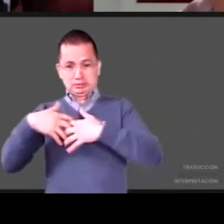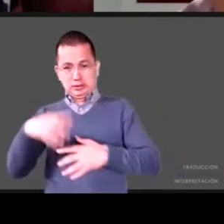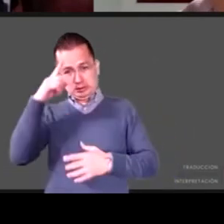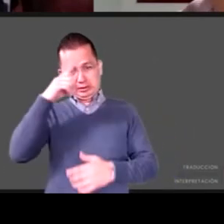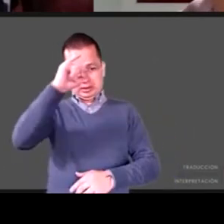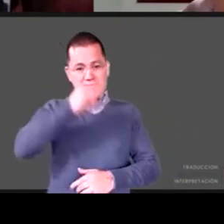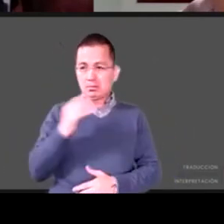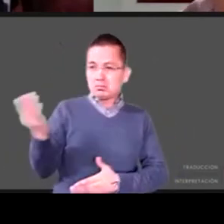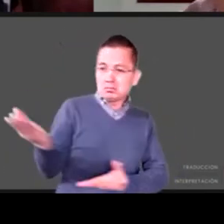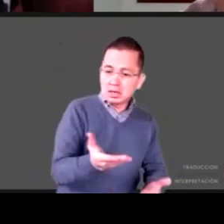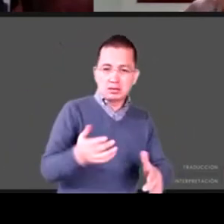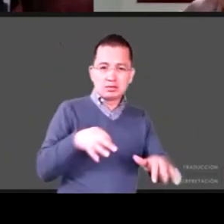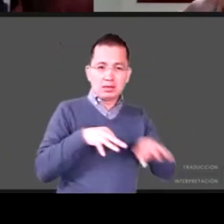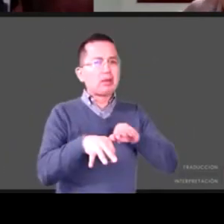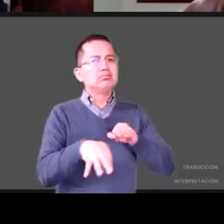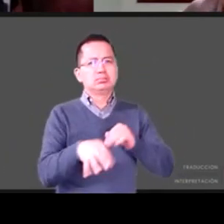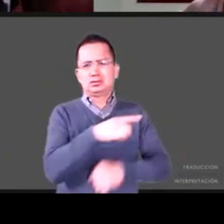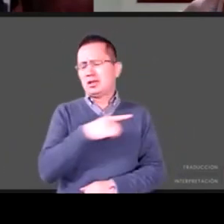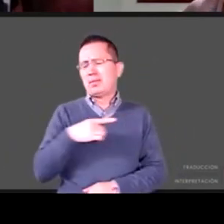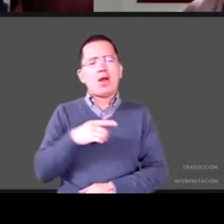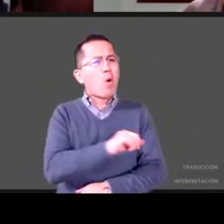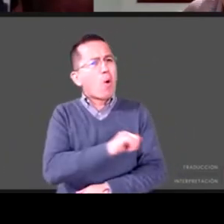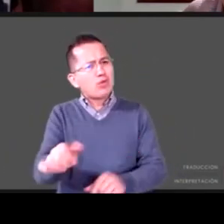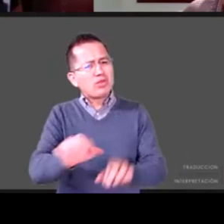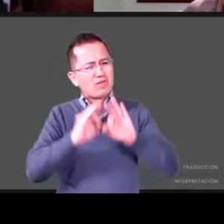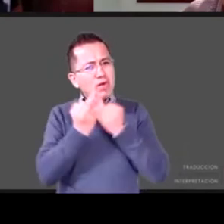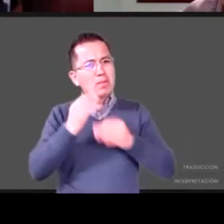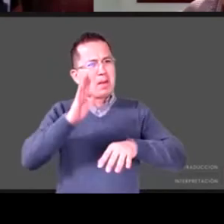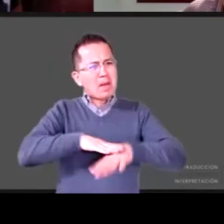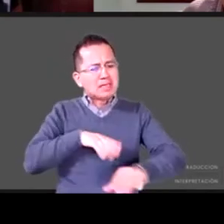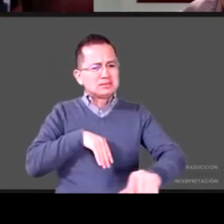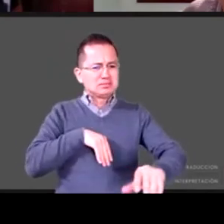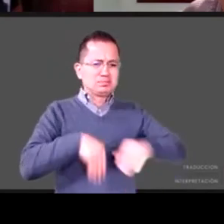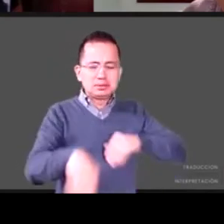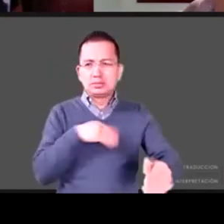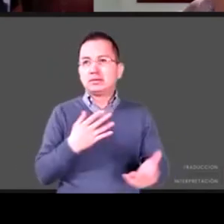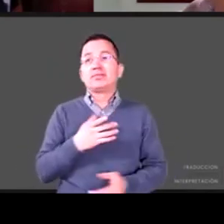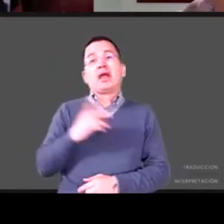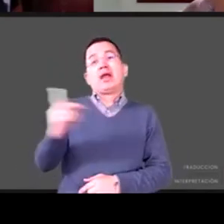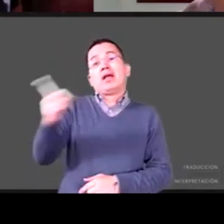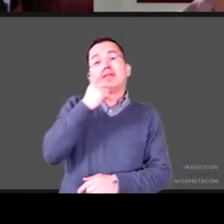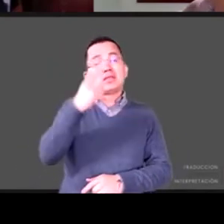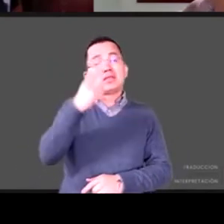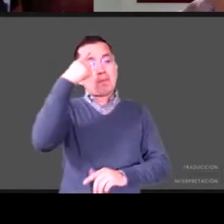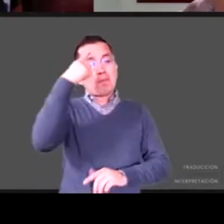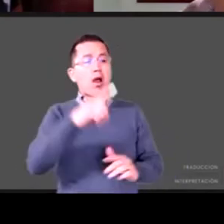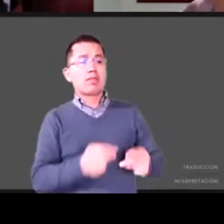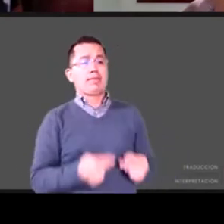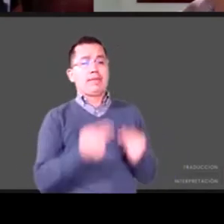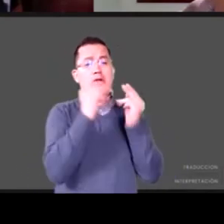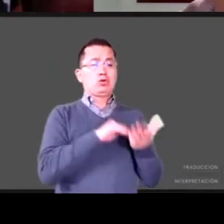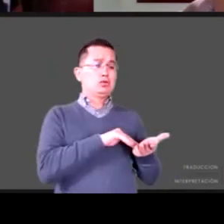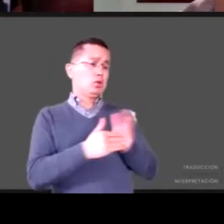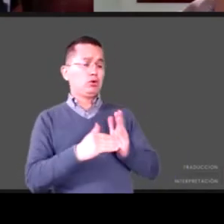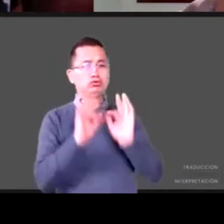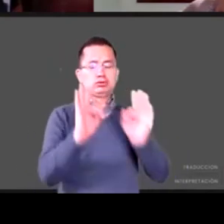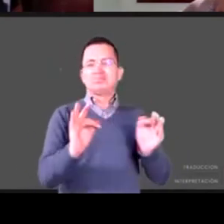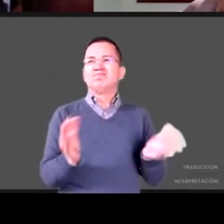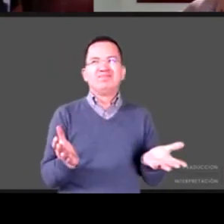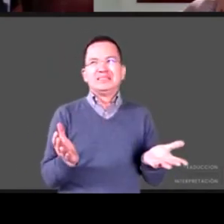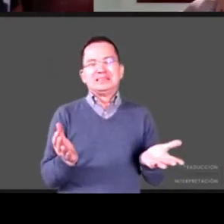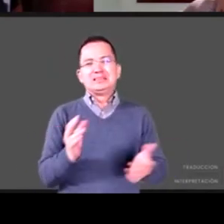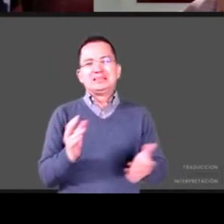estrategia de negocios yo daría yo diría tener un sentido de cumplimiento de los derechos humanos de todos pero sin duda